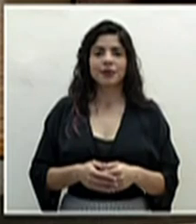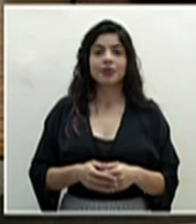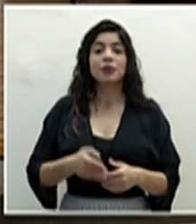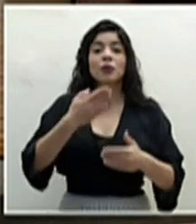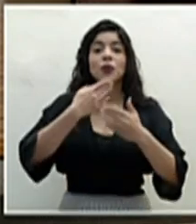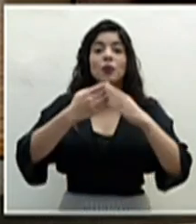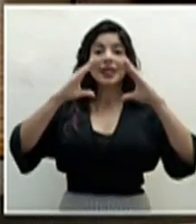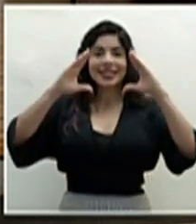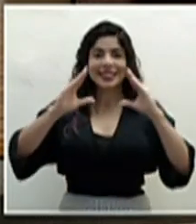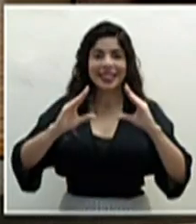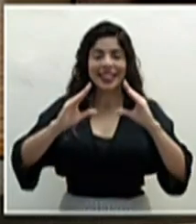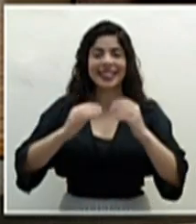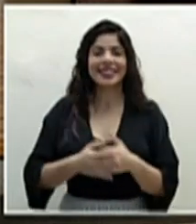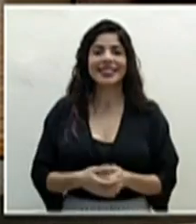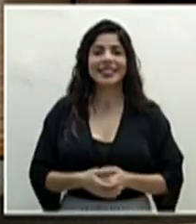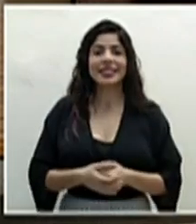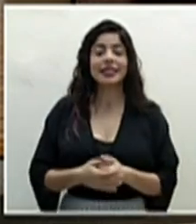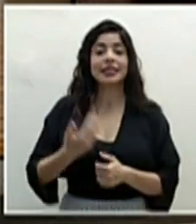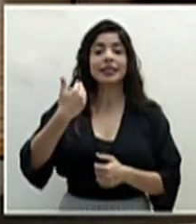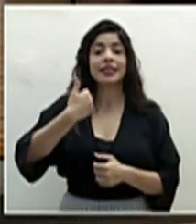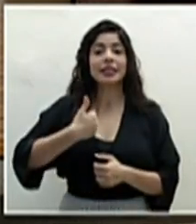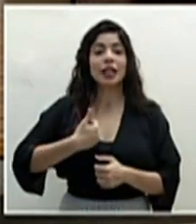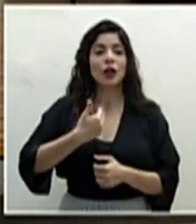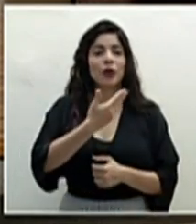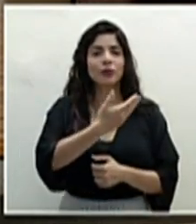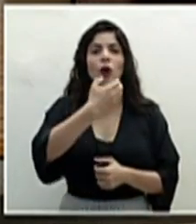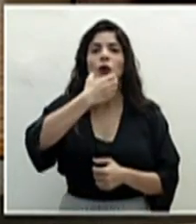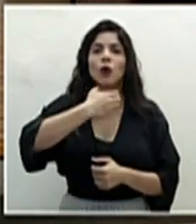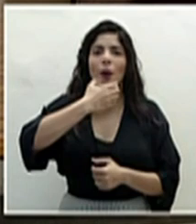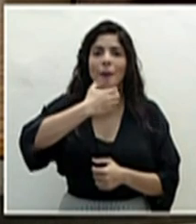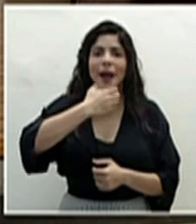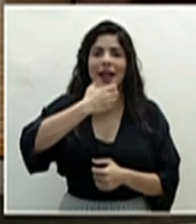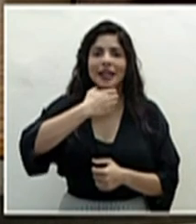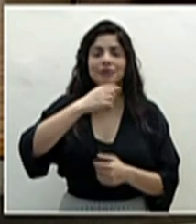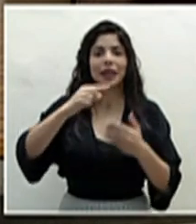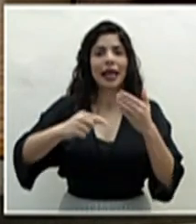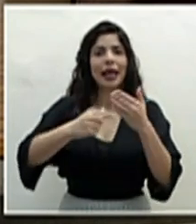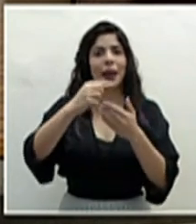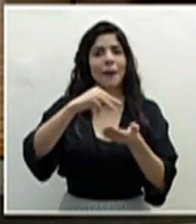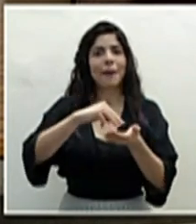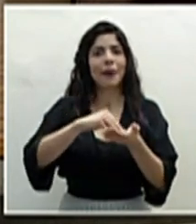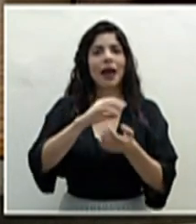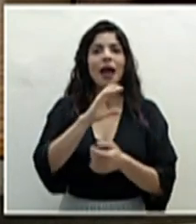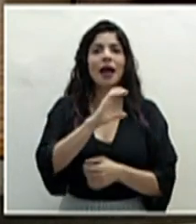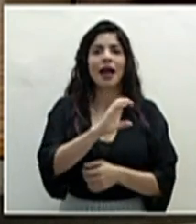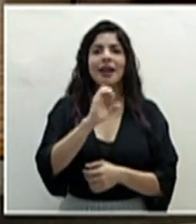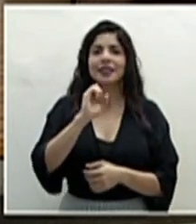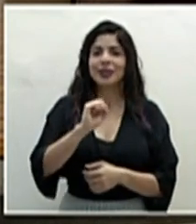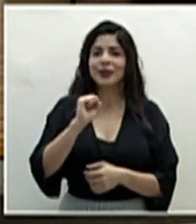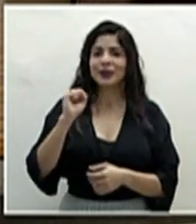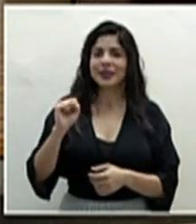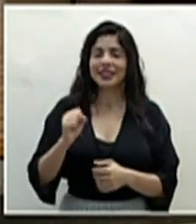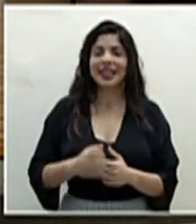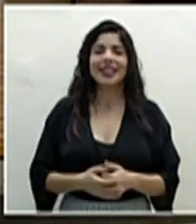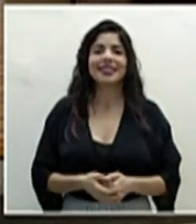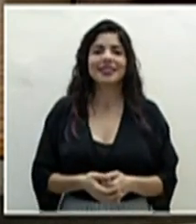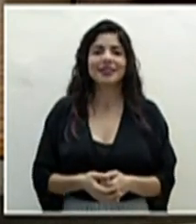Buenas tardes, señor Román Macaya, gerente médico de la Caja Costarricense del Seguro Social.